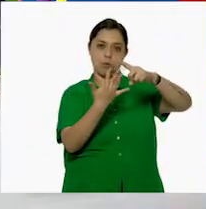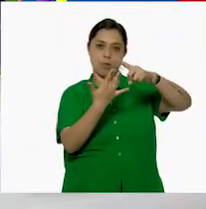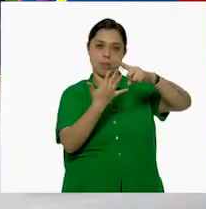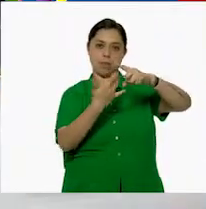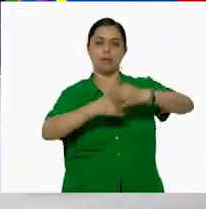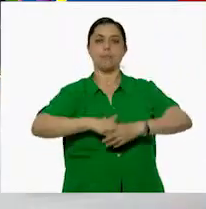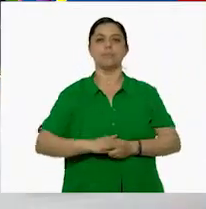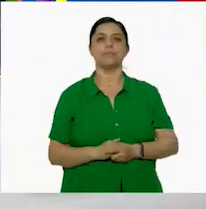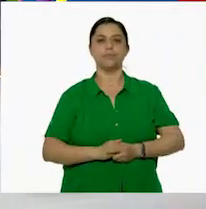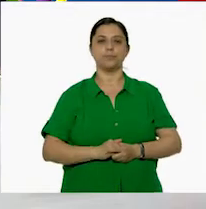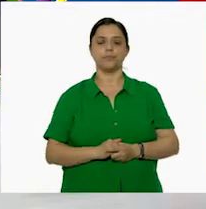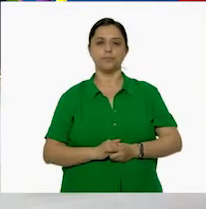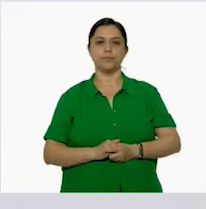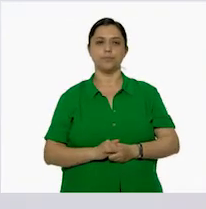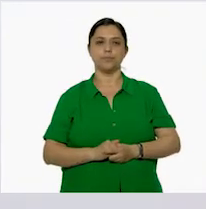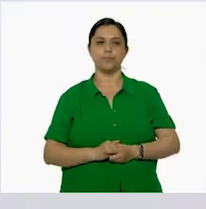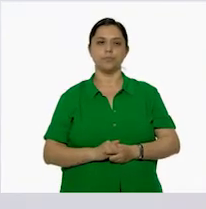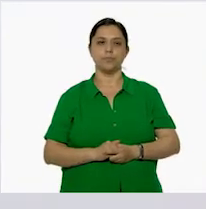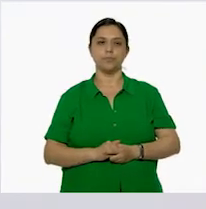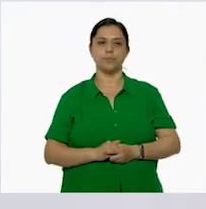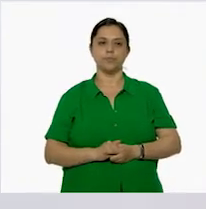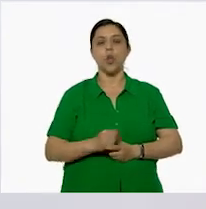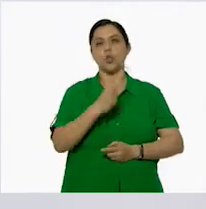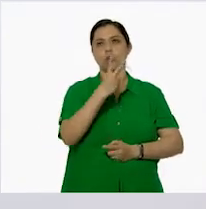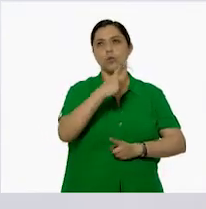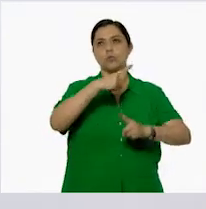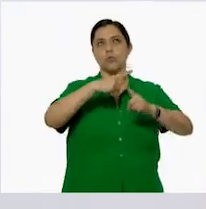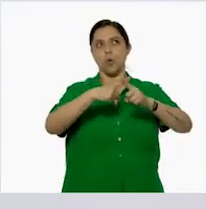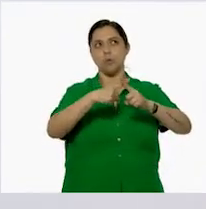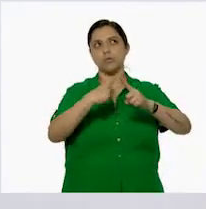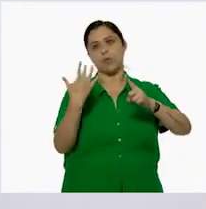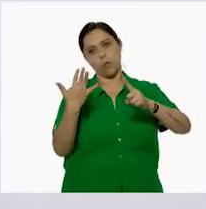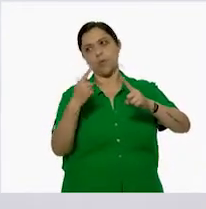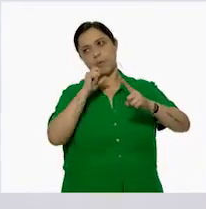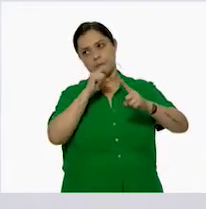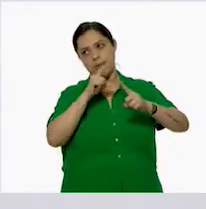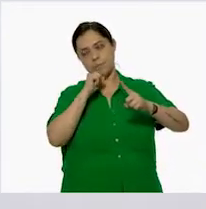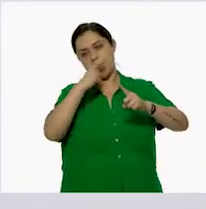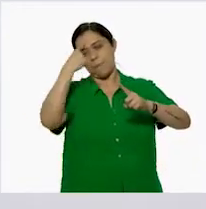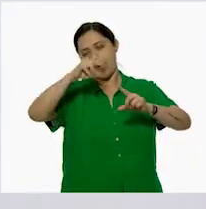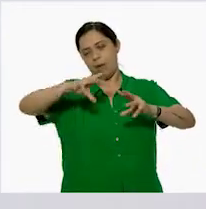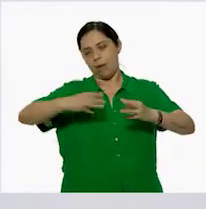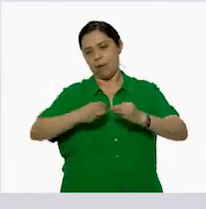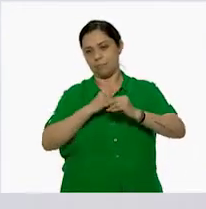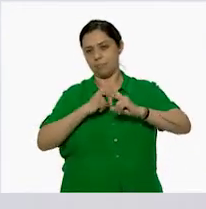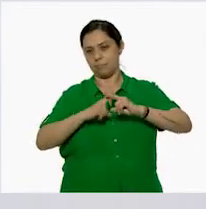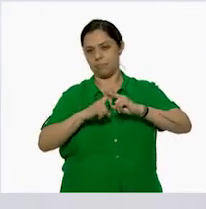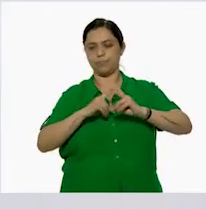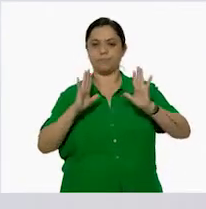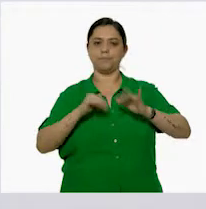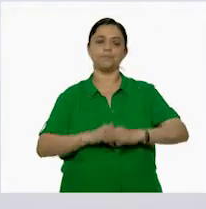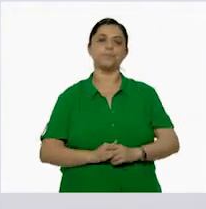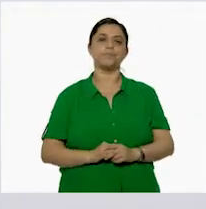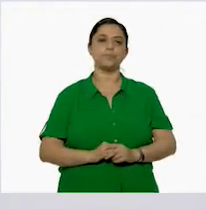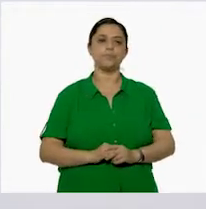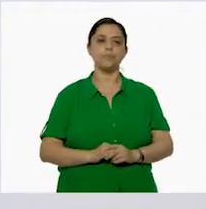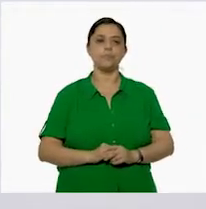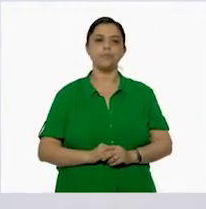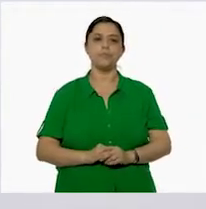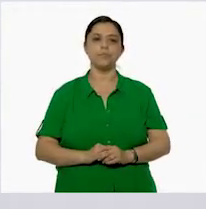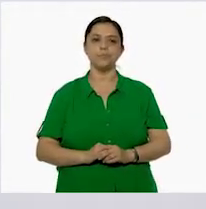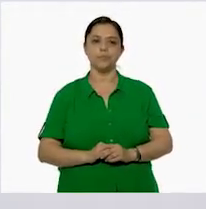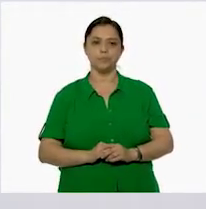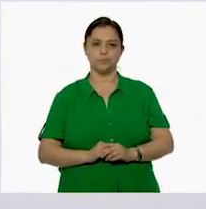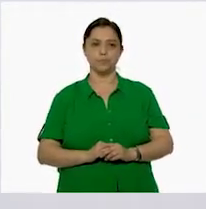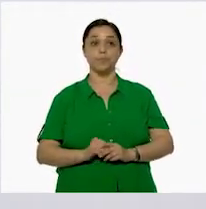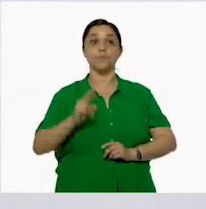Ajá. Y serían 2 por 50, ¿verdad? Para facilitarnos el cálculo en la descomposición. Recordemos